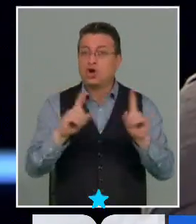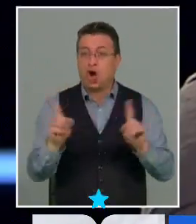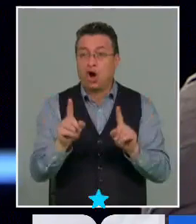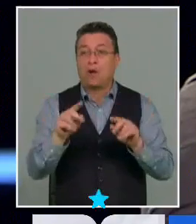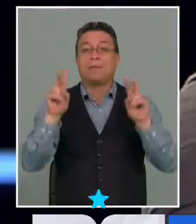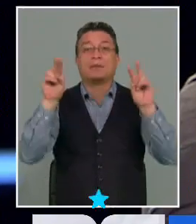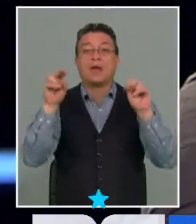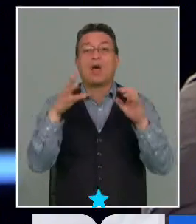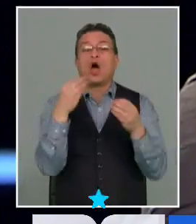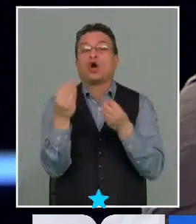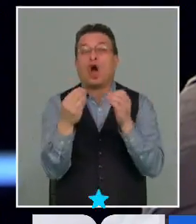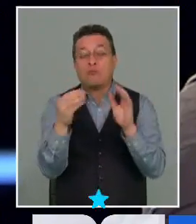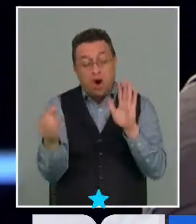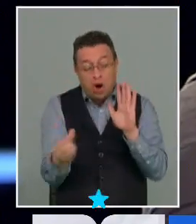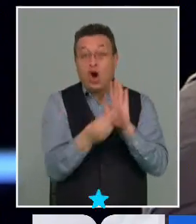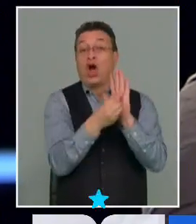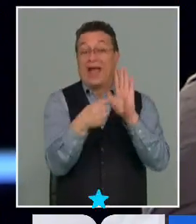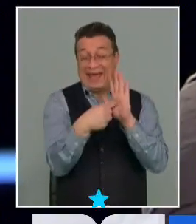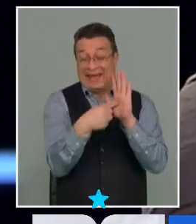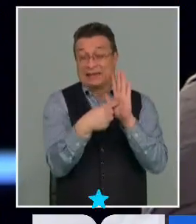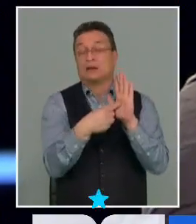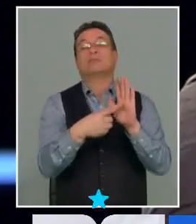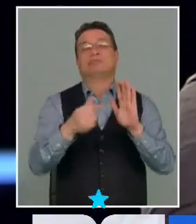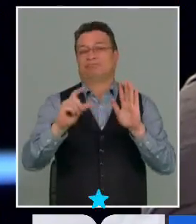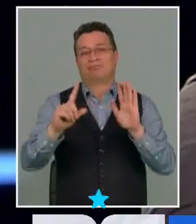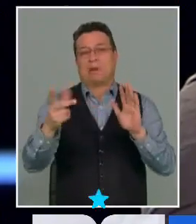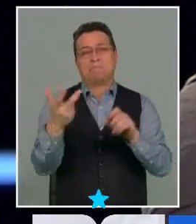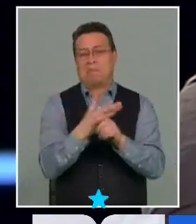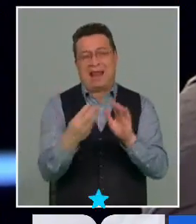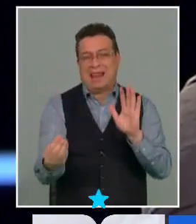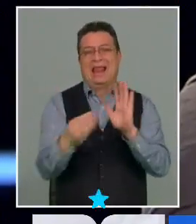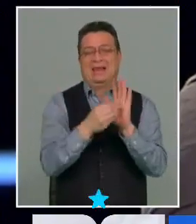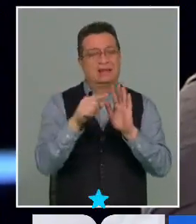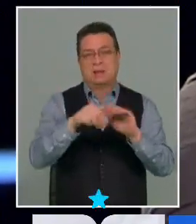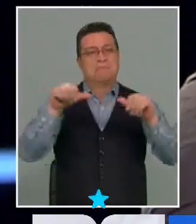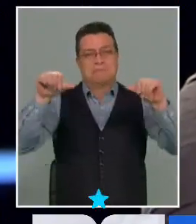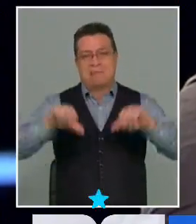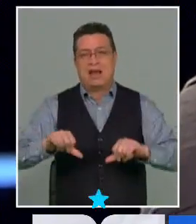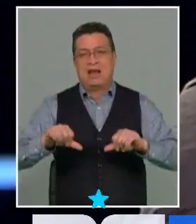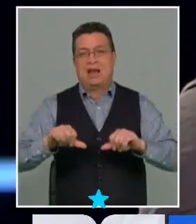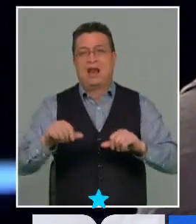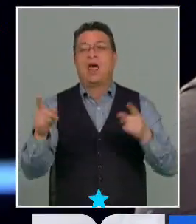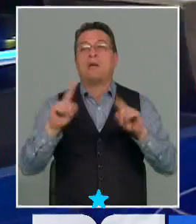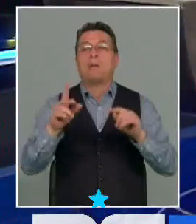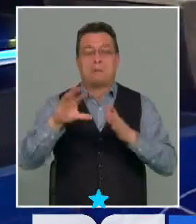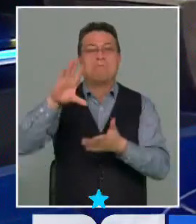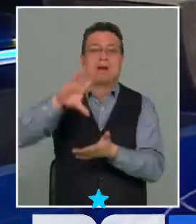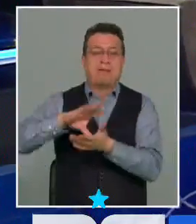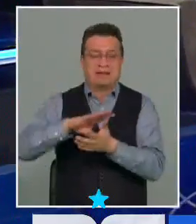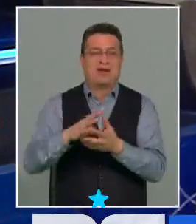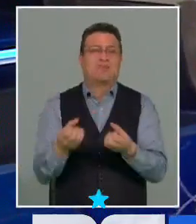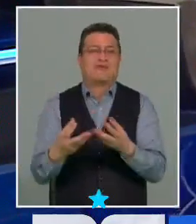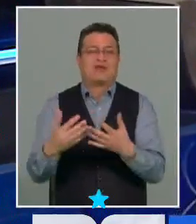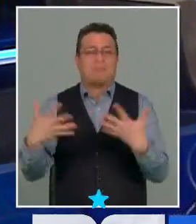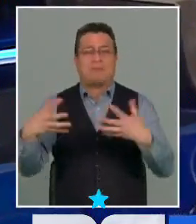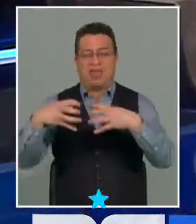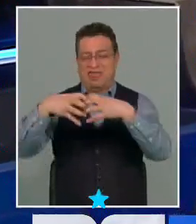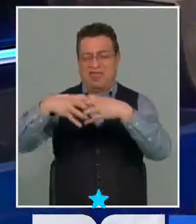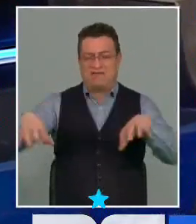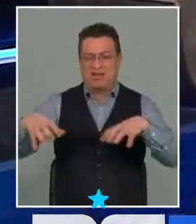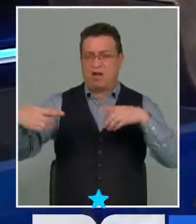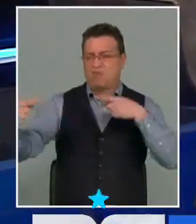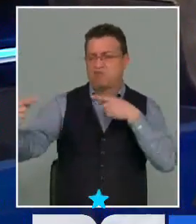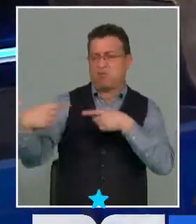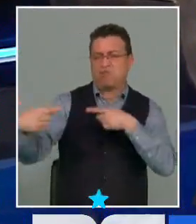El tema es cómo quedó implementada en esta propuesta de Constitución, lo hace mal. O sea, lo hace mal para el país. ¿Por qué? Porque divide, nos